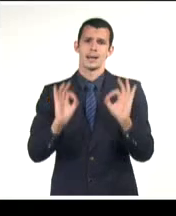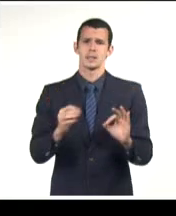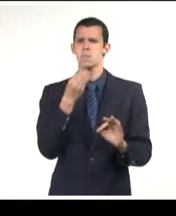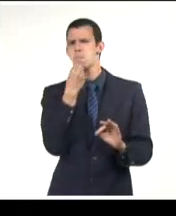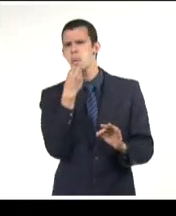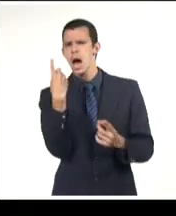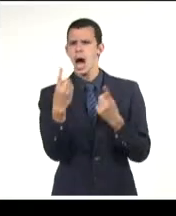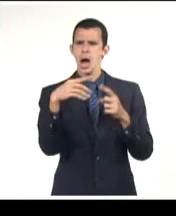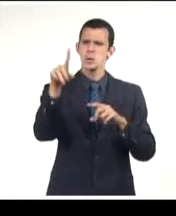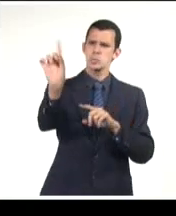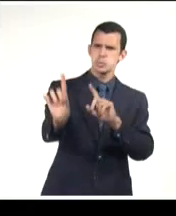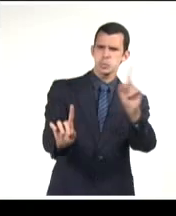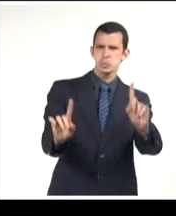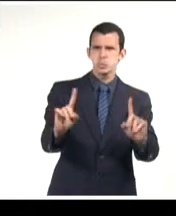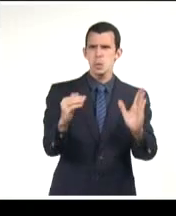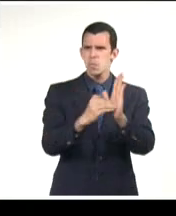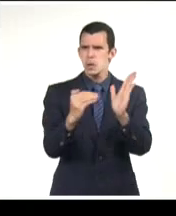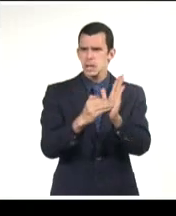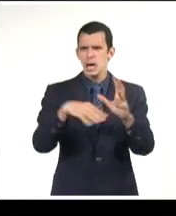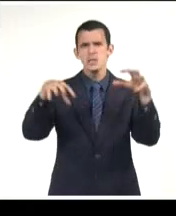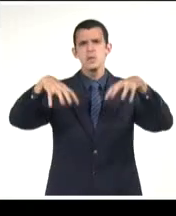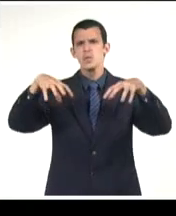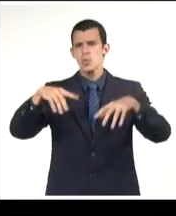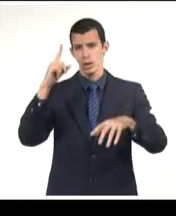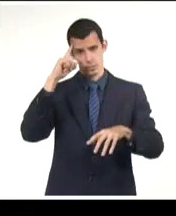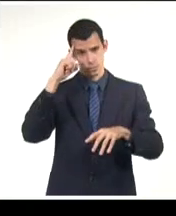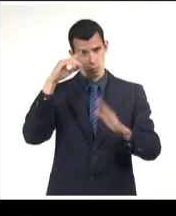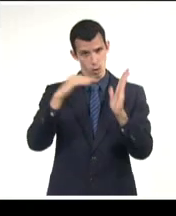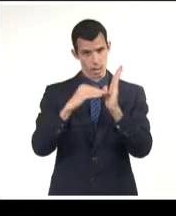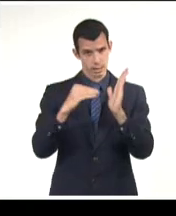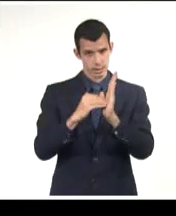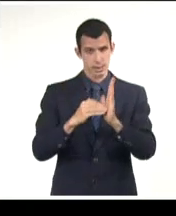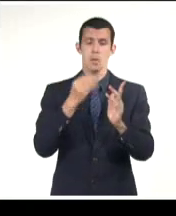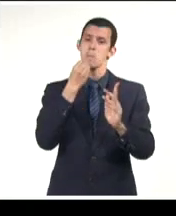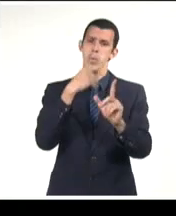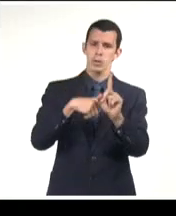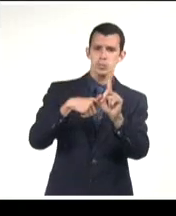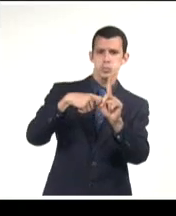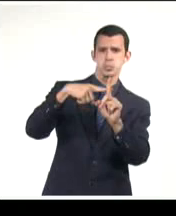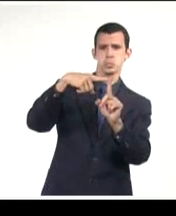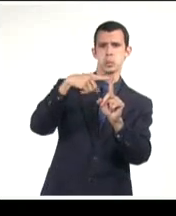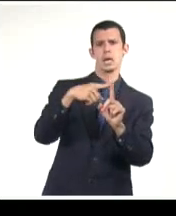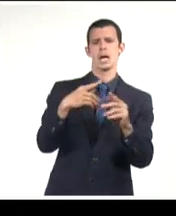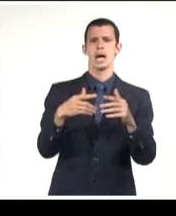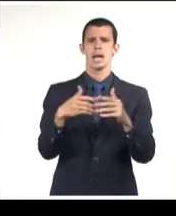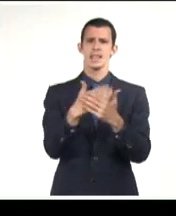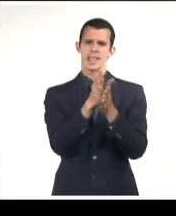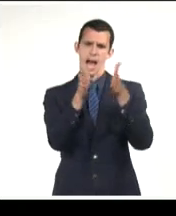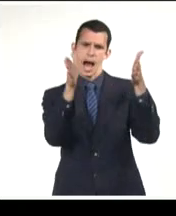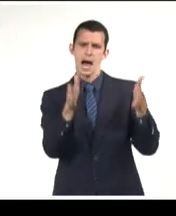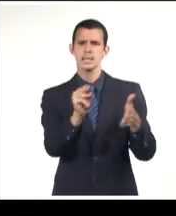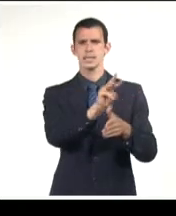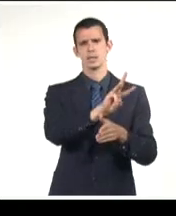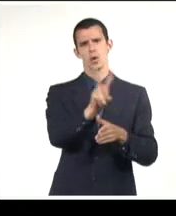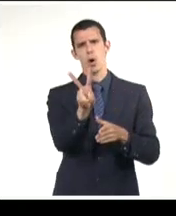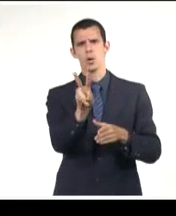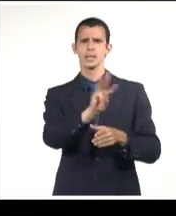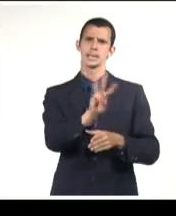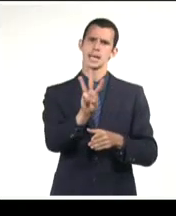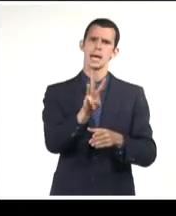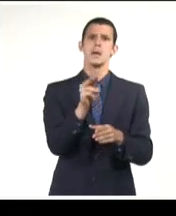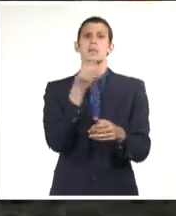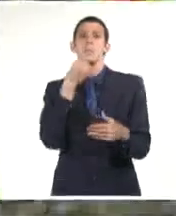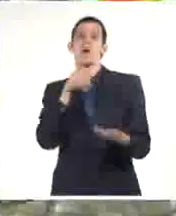tormenta eléctrica en horas de la tarde, y temperatura elevada por el día, 32, 33 y hasta 34 grados Celsius.